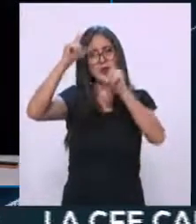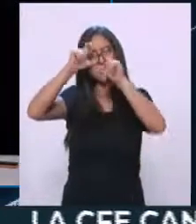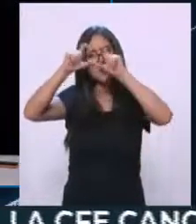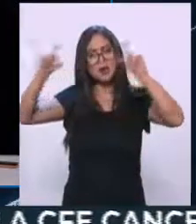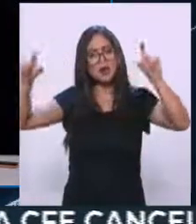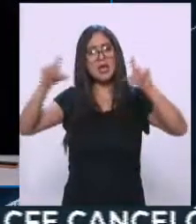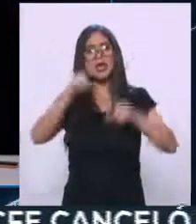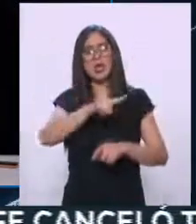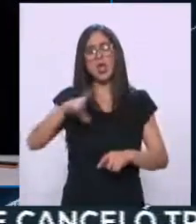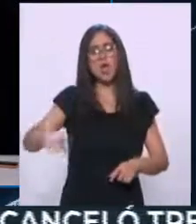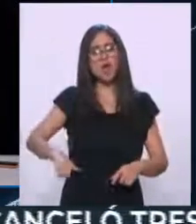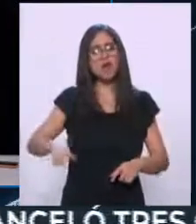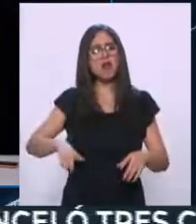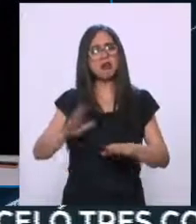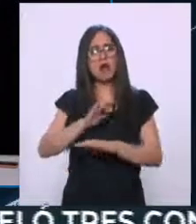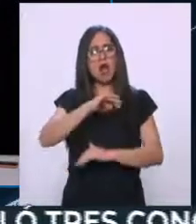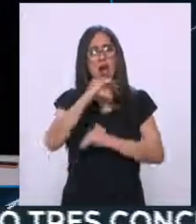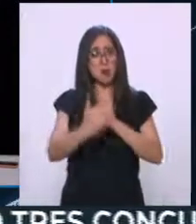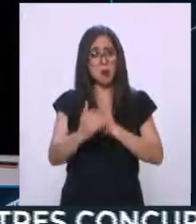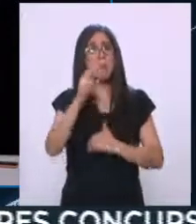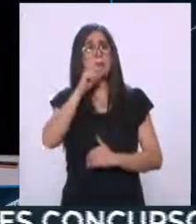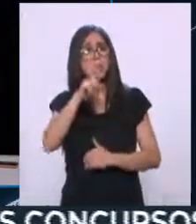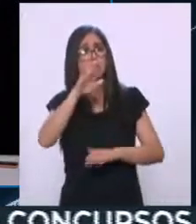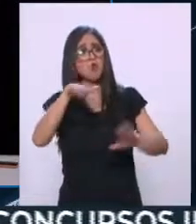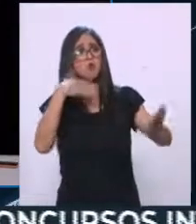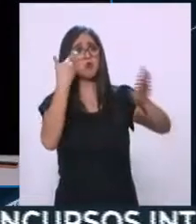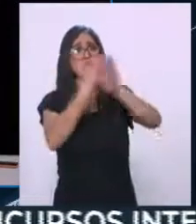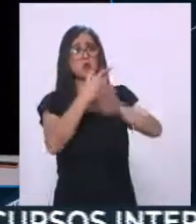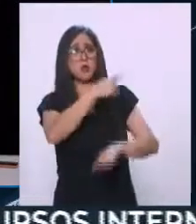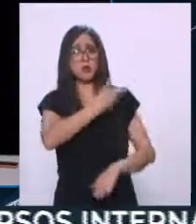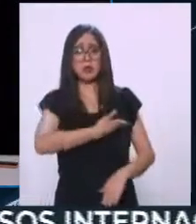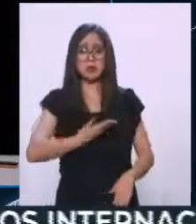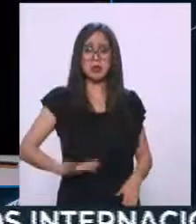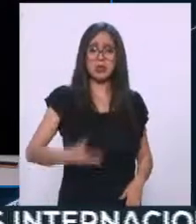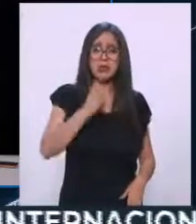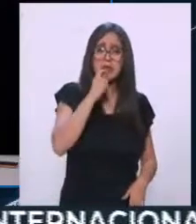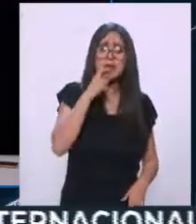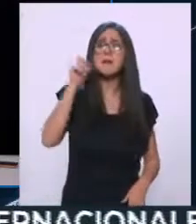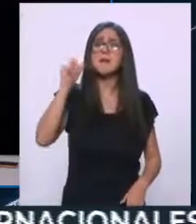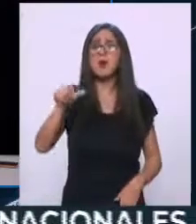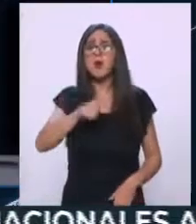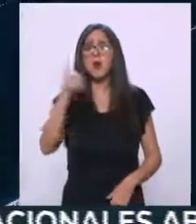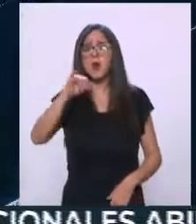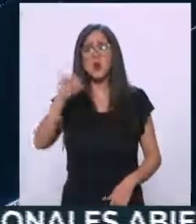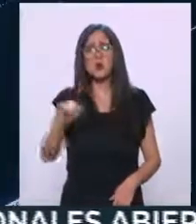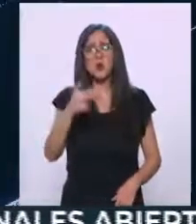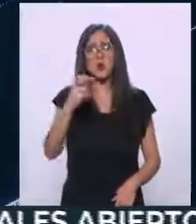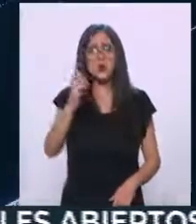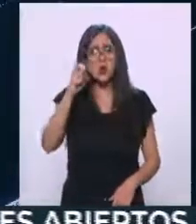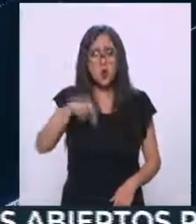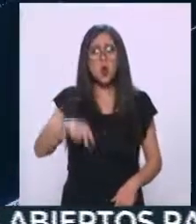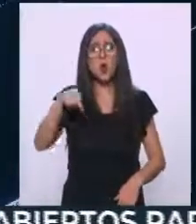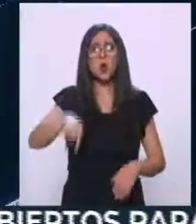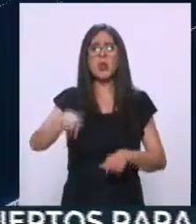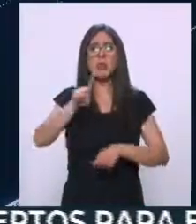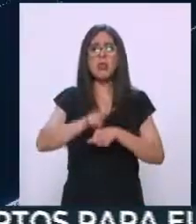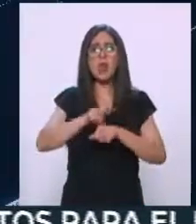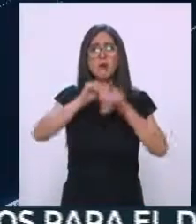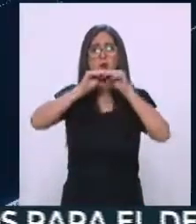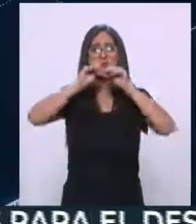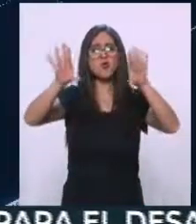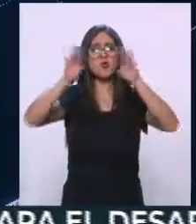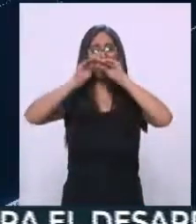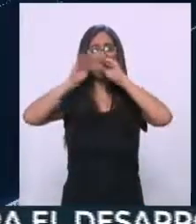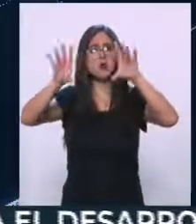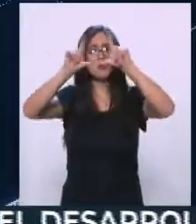sino que arremetieron contra el presidente y también contra John Ackerman. Hoy ha sido un día donde han creado muchos training topics. Entonces, este